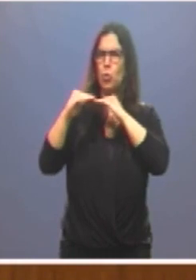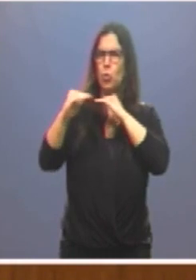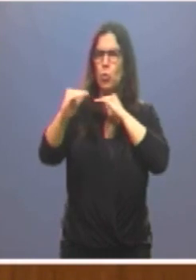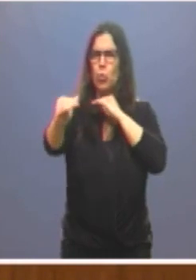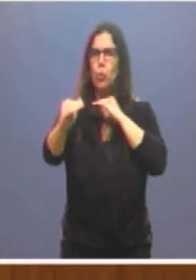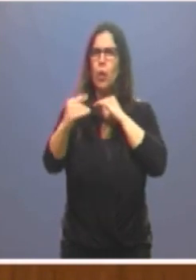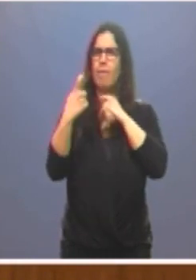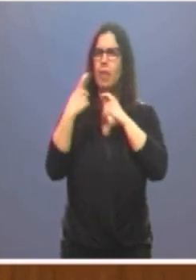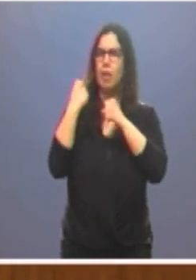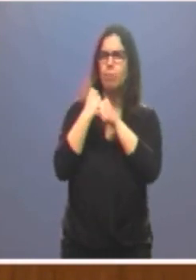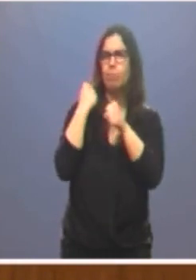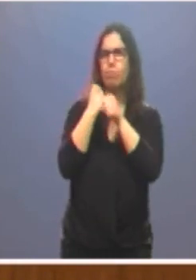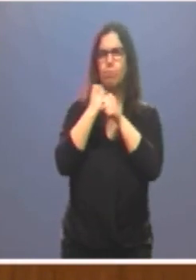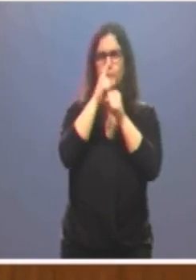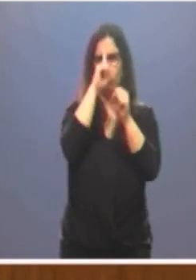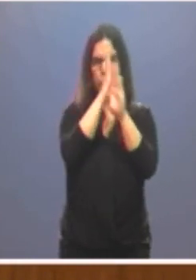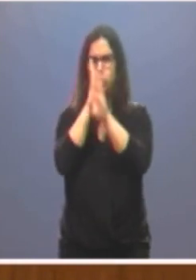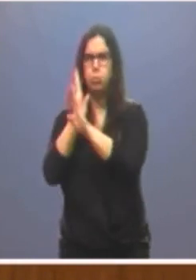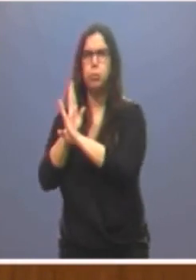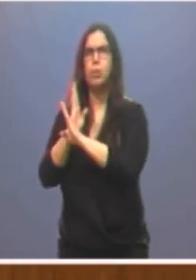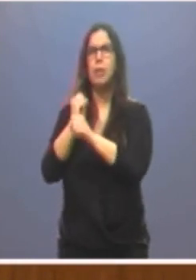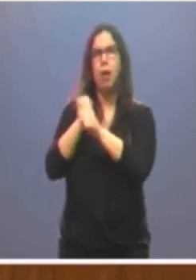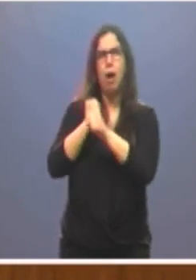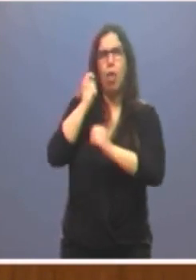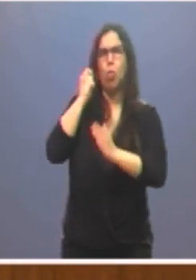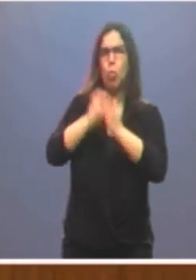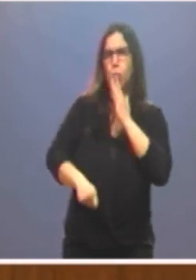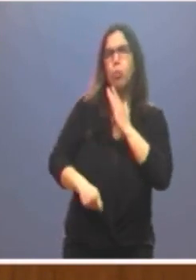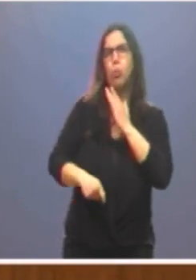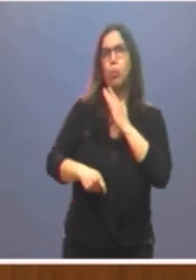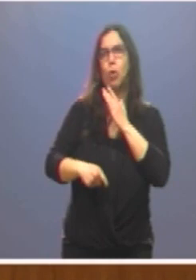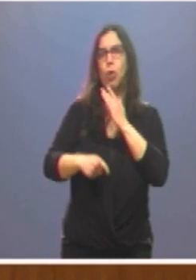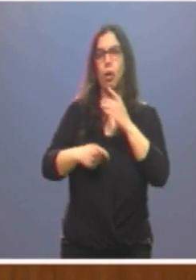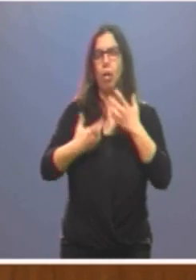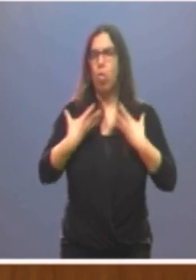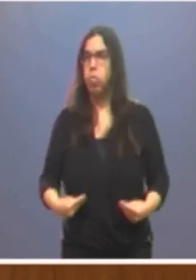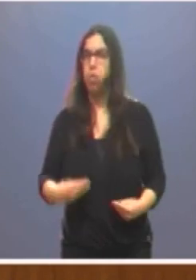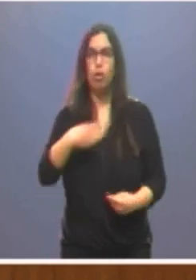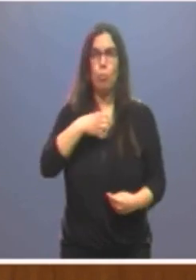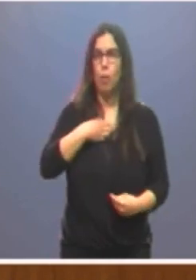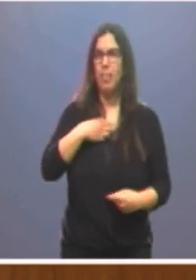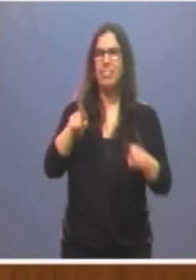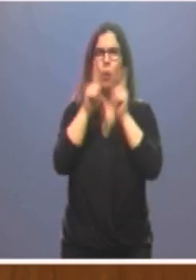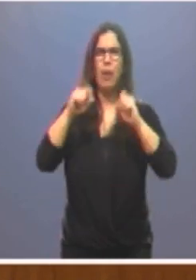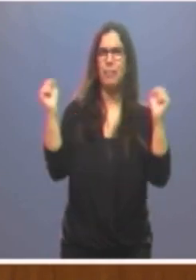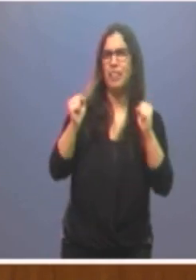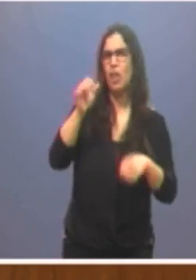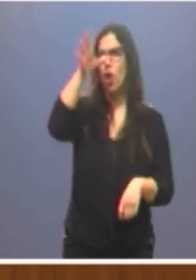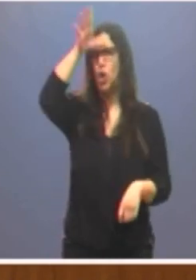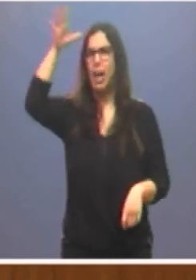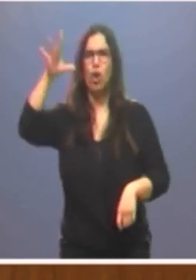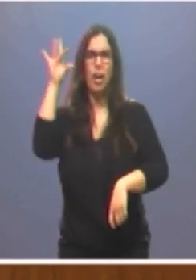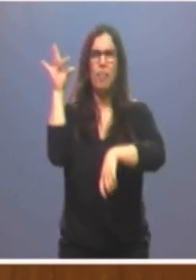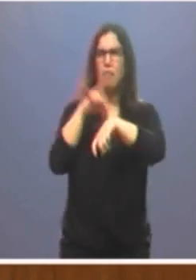exige una constancia, disciplina y trabajo duro inasequible al desánimo, al frío, al calor, incluso a las